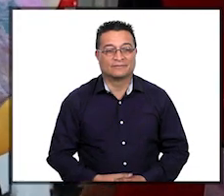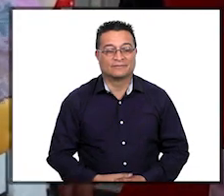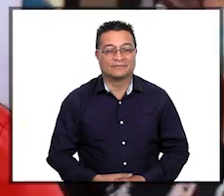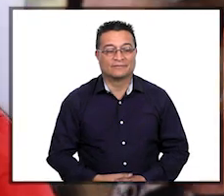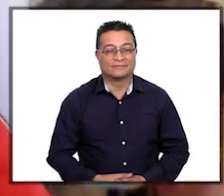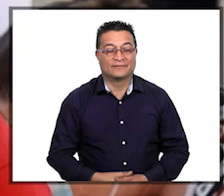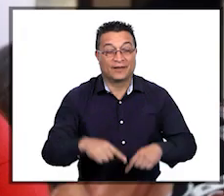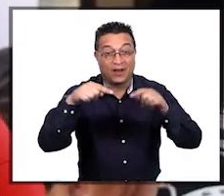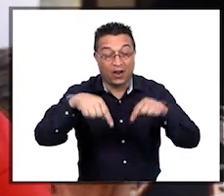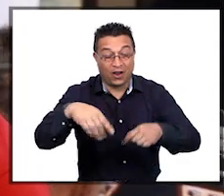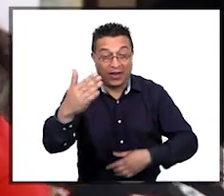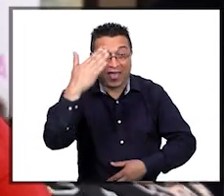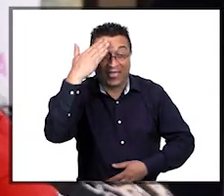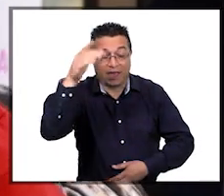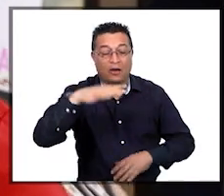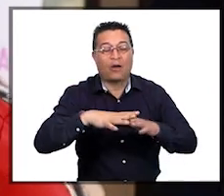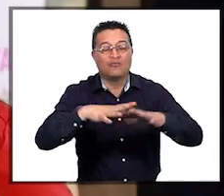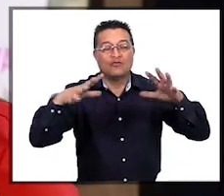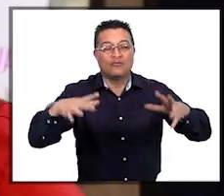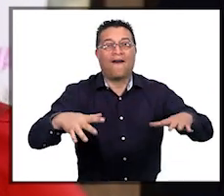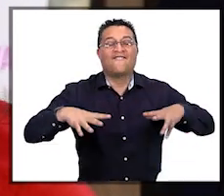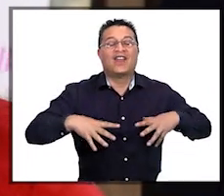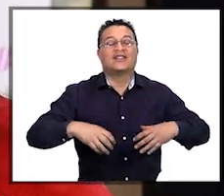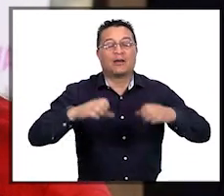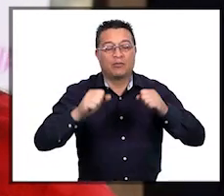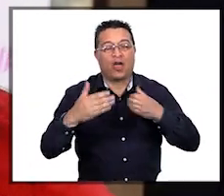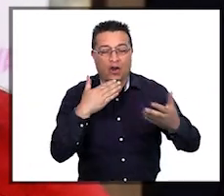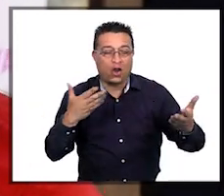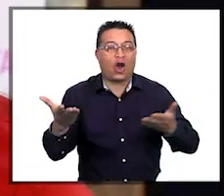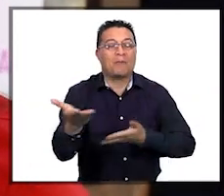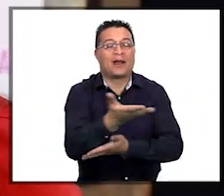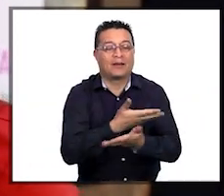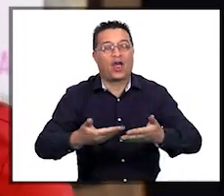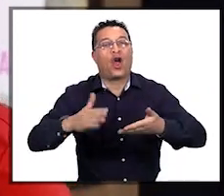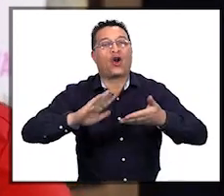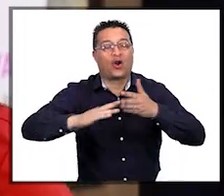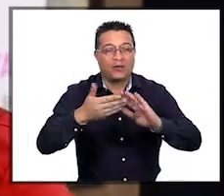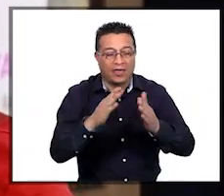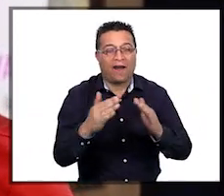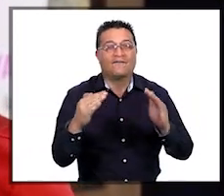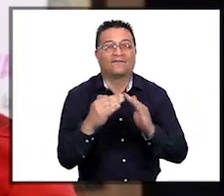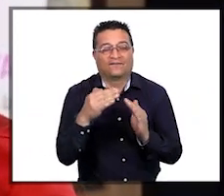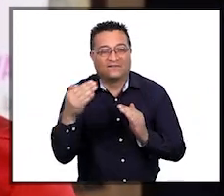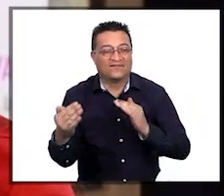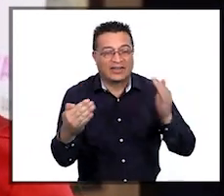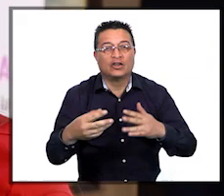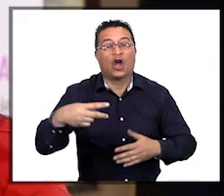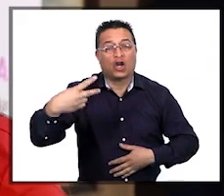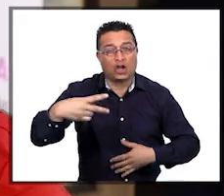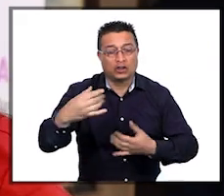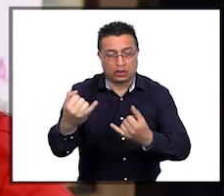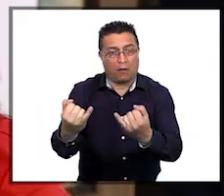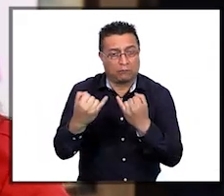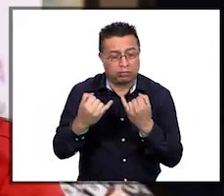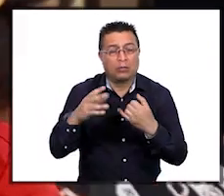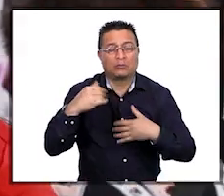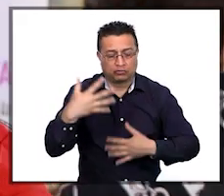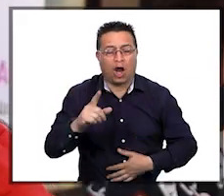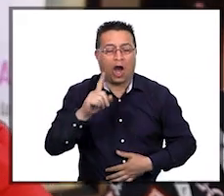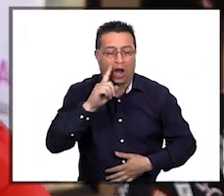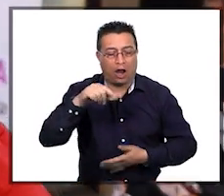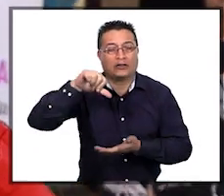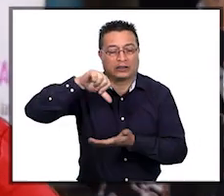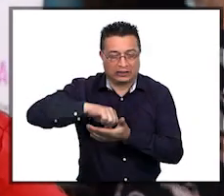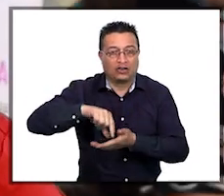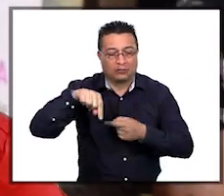El día de hoy estamos muy felices de poder compartir con nuestra comunidad, con nuestros vecinos, la noticia de poder contar ya como centro